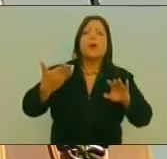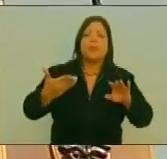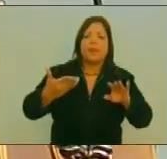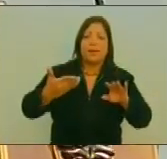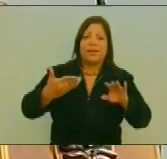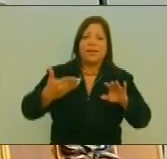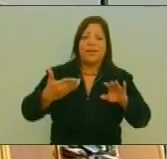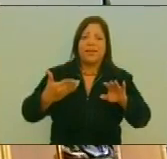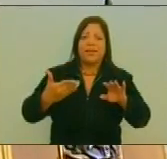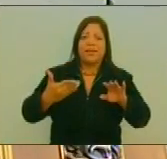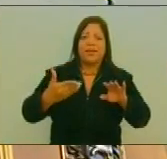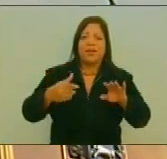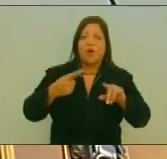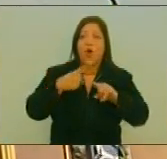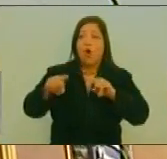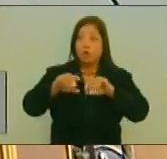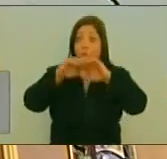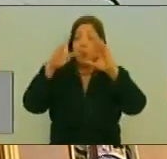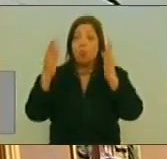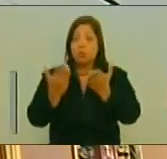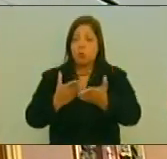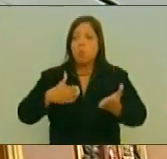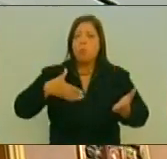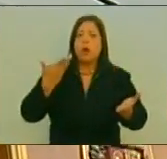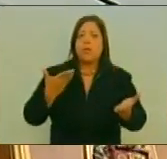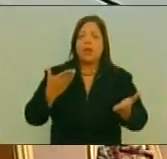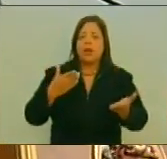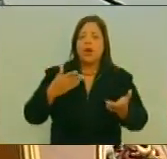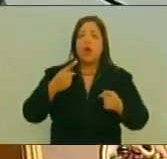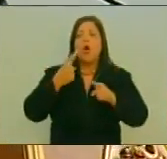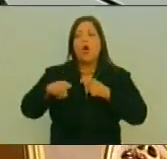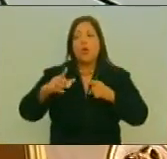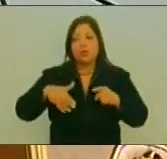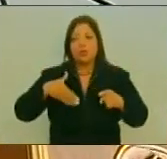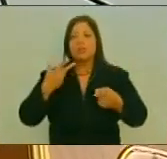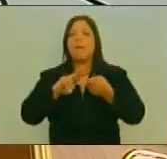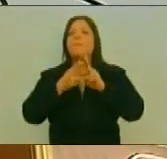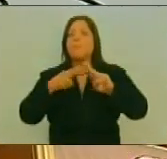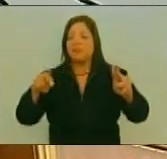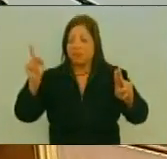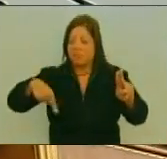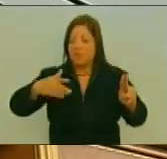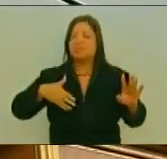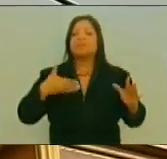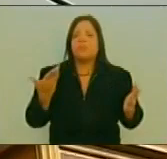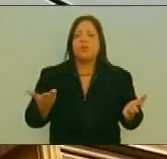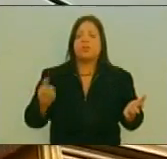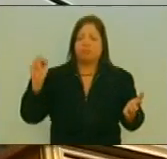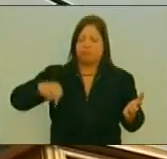Así como Otro mundo Es posible Otra paz También es posible